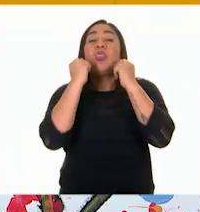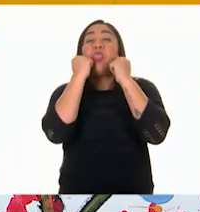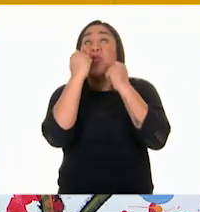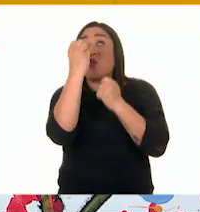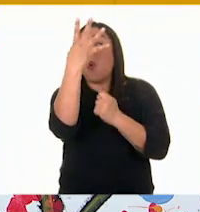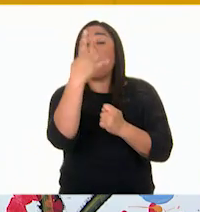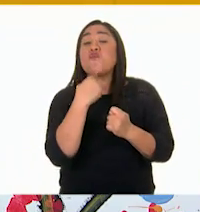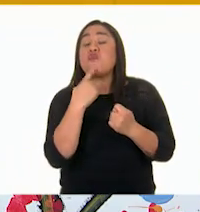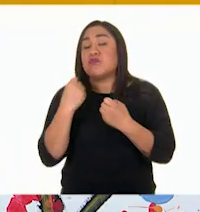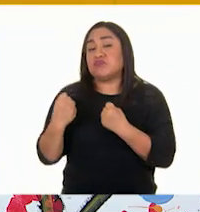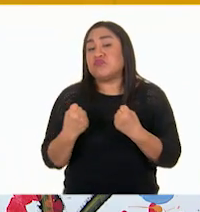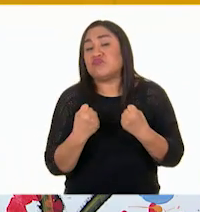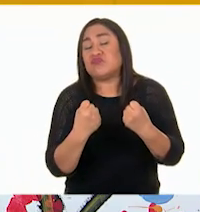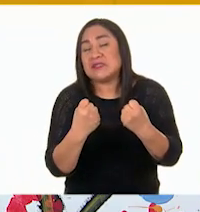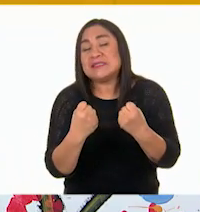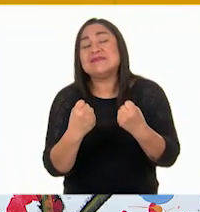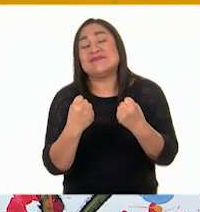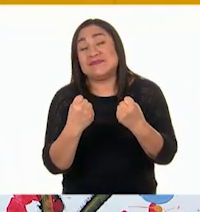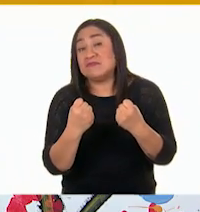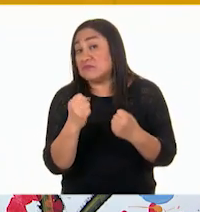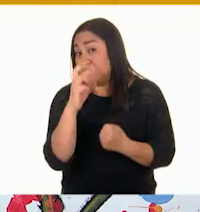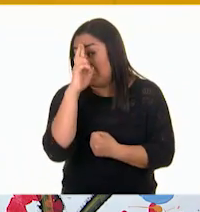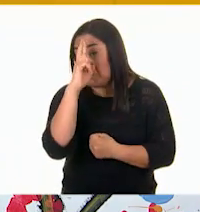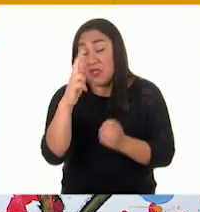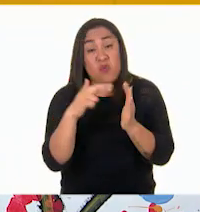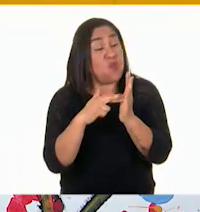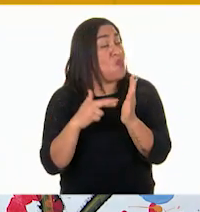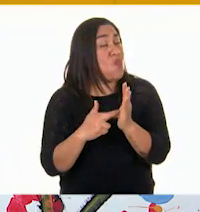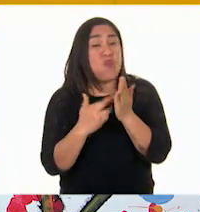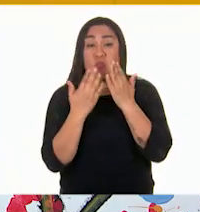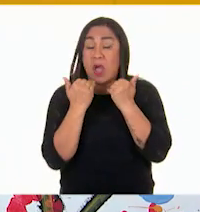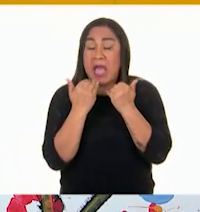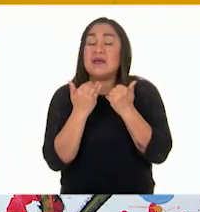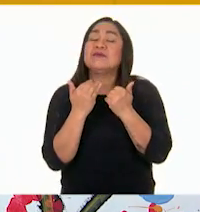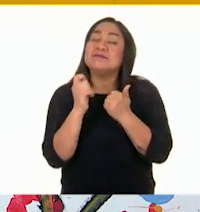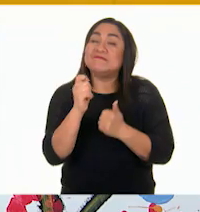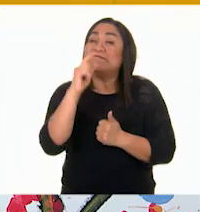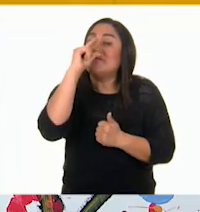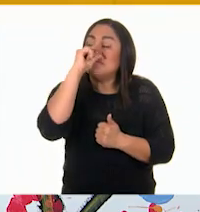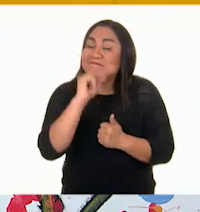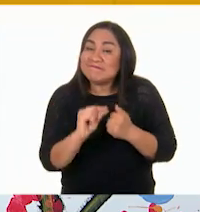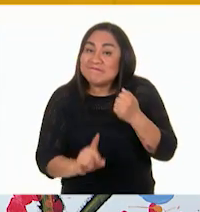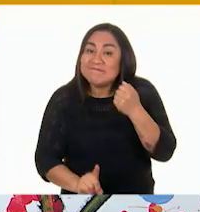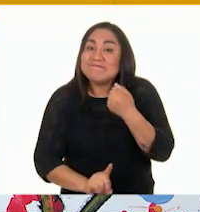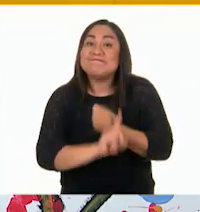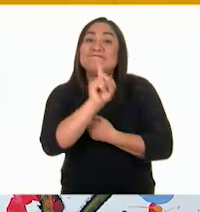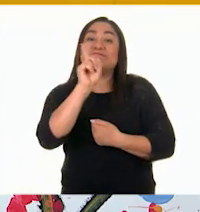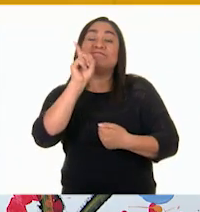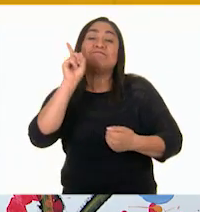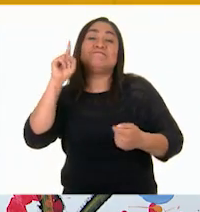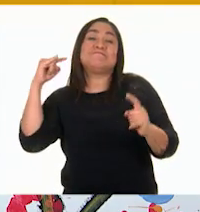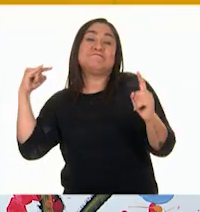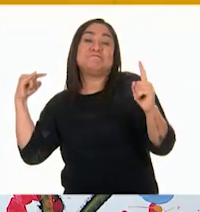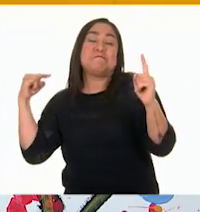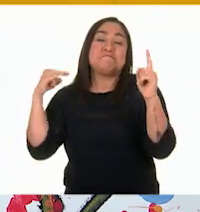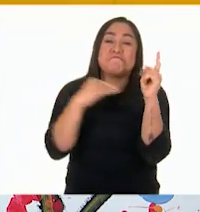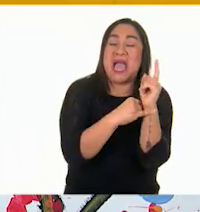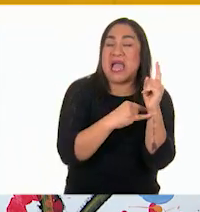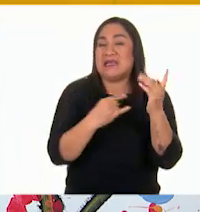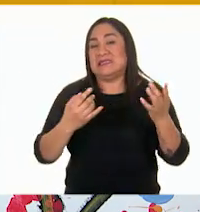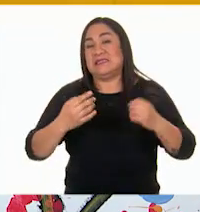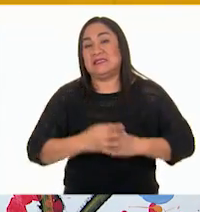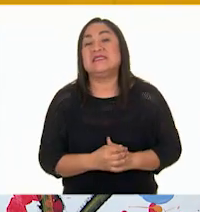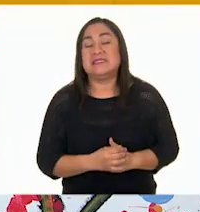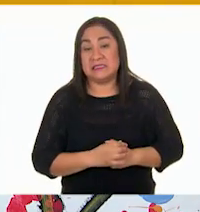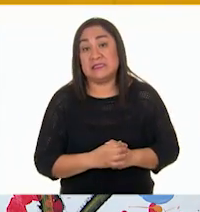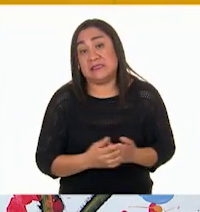maestra. Y por eso, al no respetar las reglas, hubo una consecuencia y chocó contra el poste.